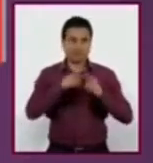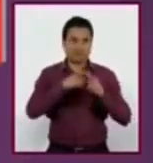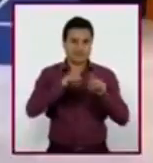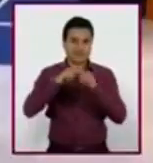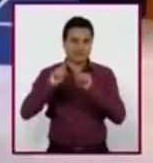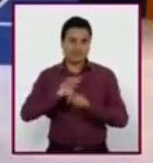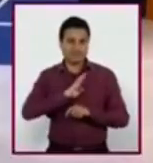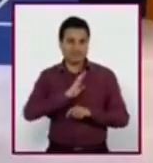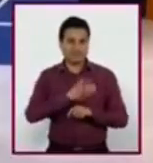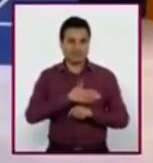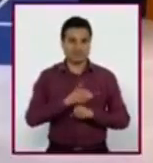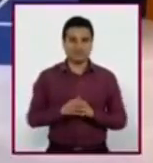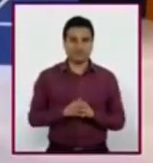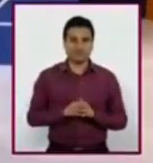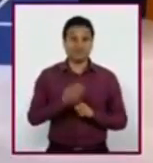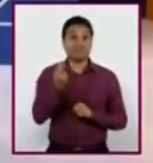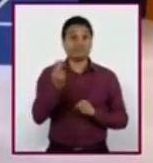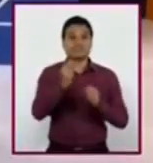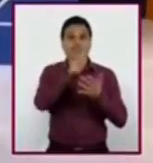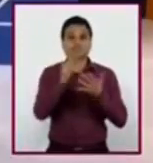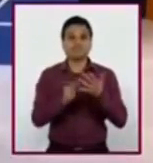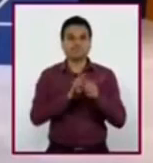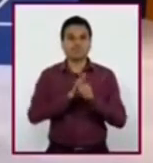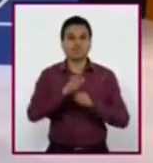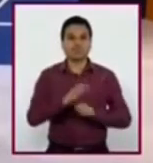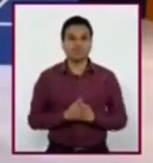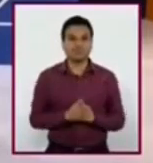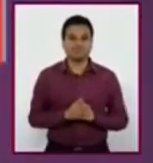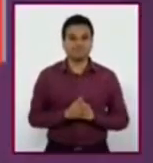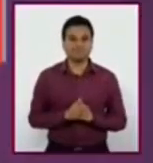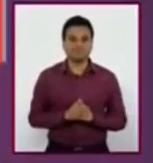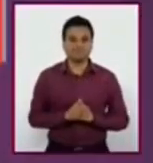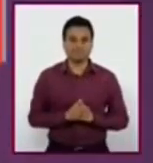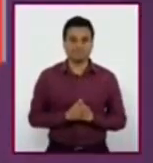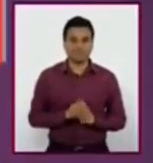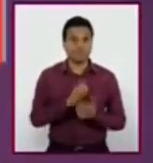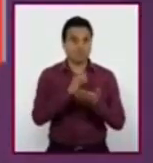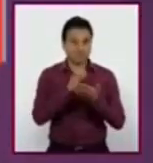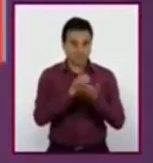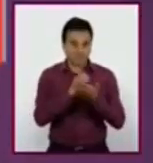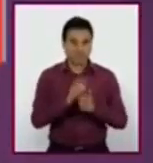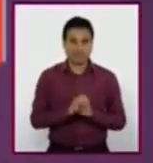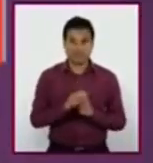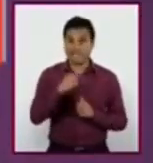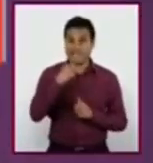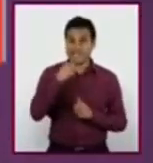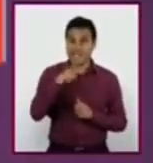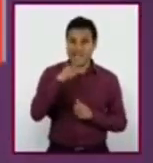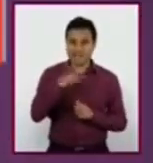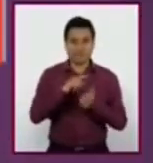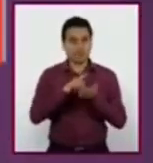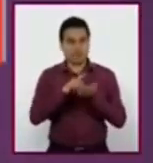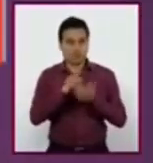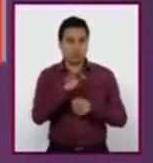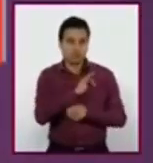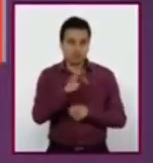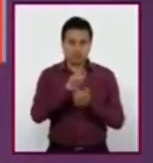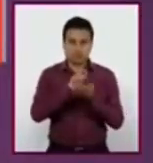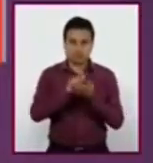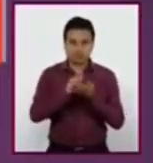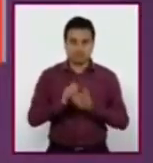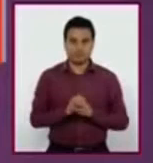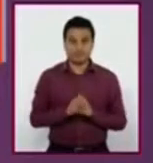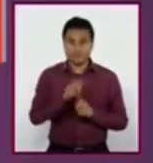español. Los materiales que van a necesitar para esta sesión son, cuaderno y lápiz o pluma para que puedan tomar notas.